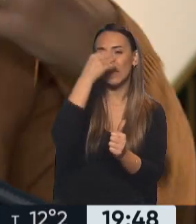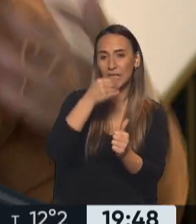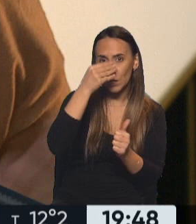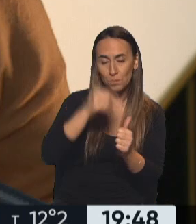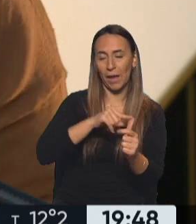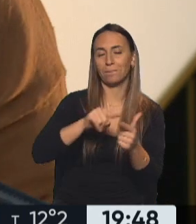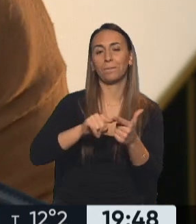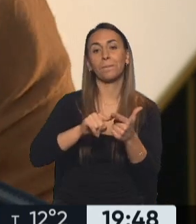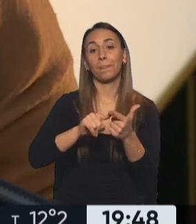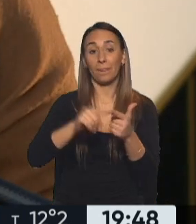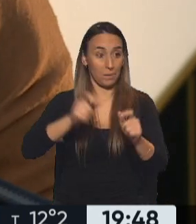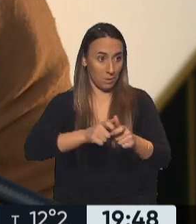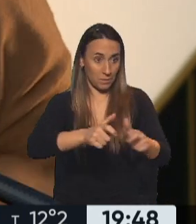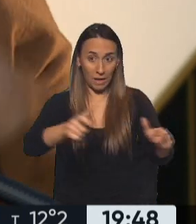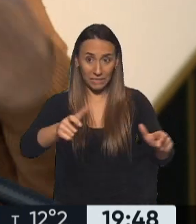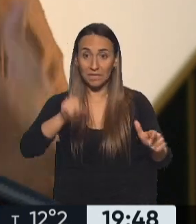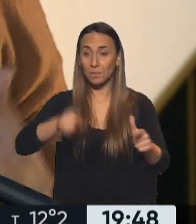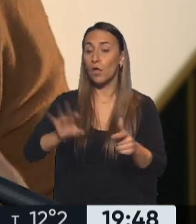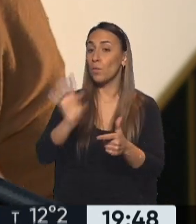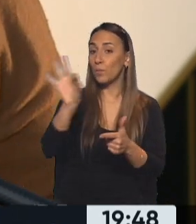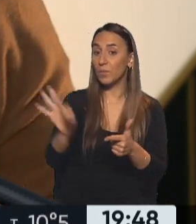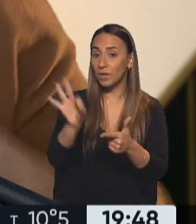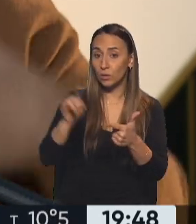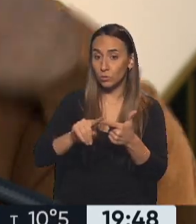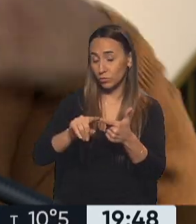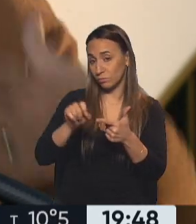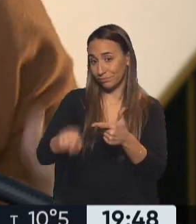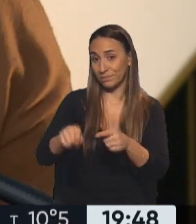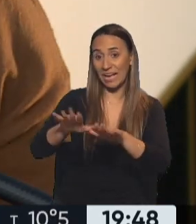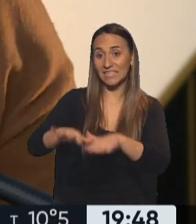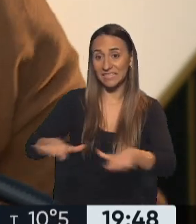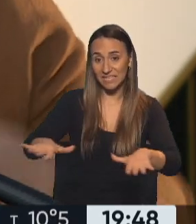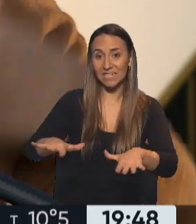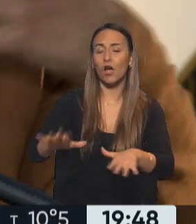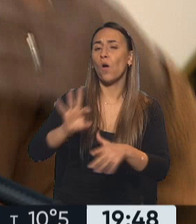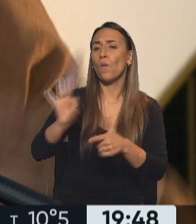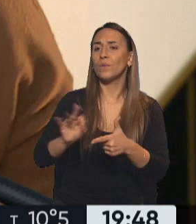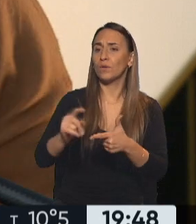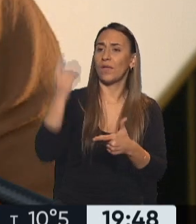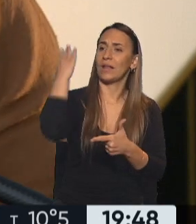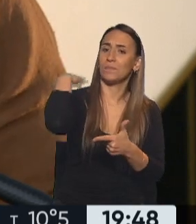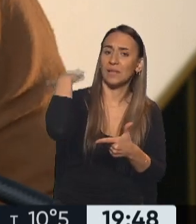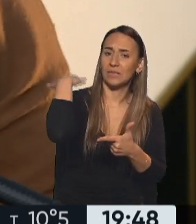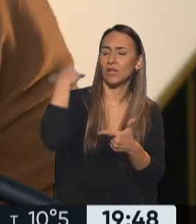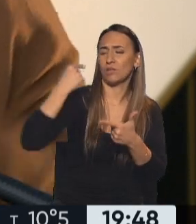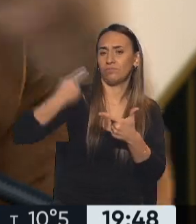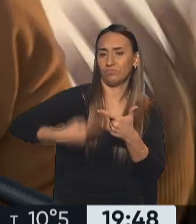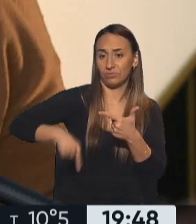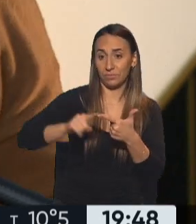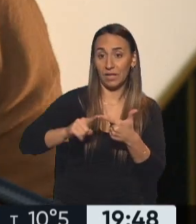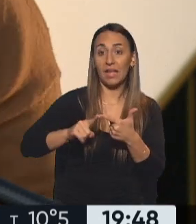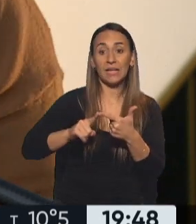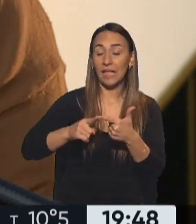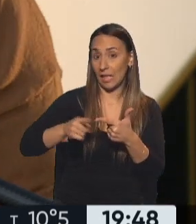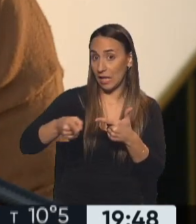aumentando en estas últimas semanas otros virus que afectan mucho a niños, como son el virus incisial respiratorio, metaneumovirus, que incluso